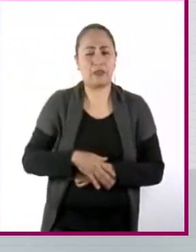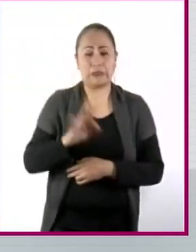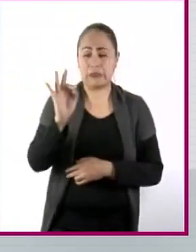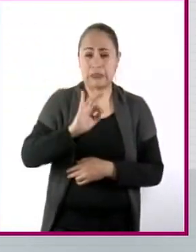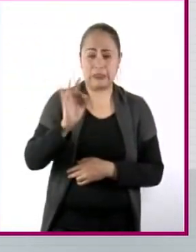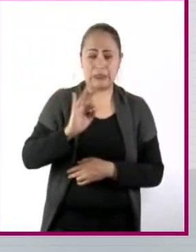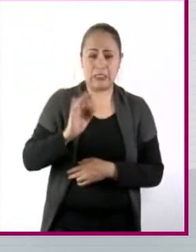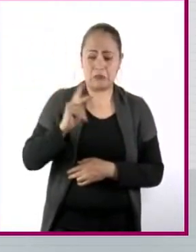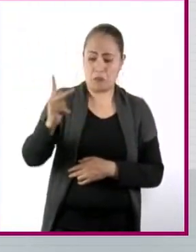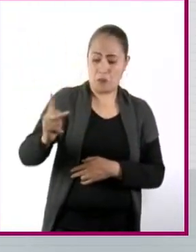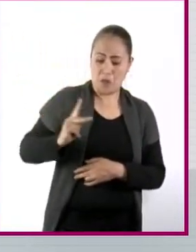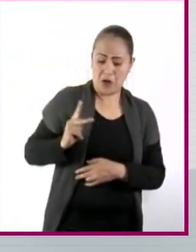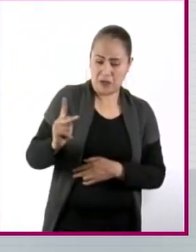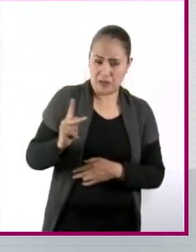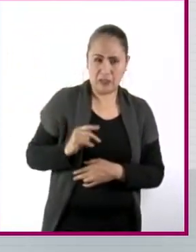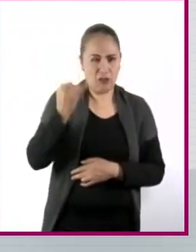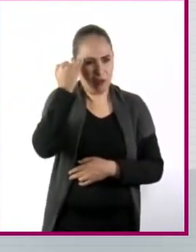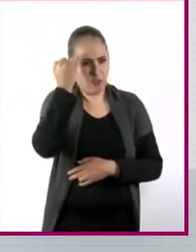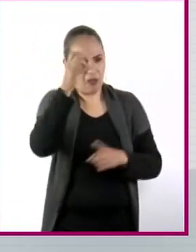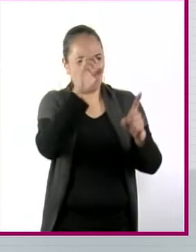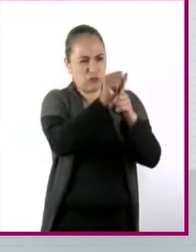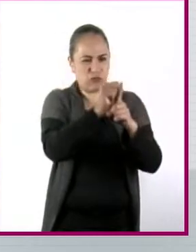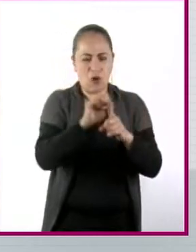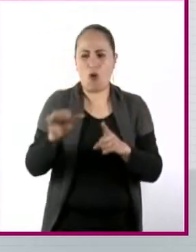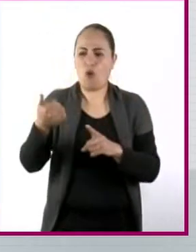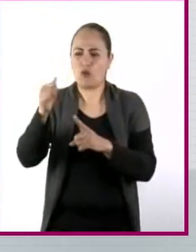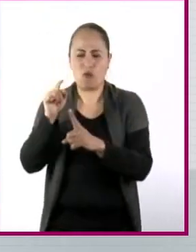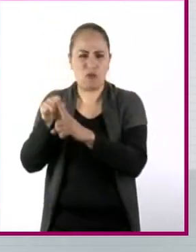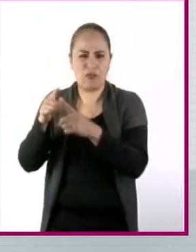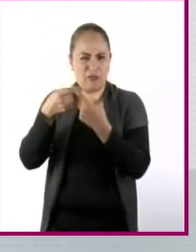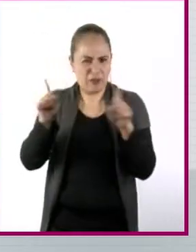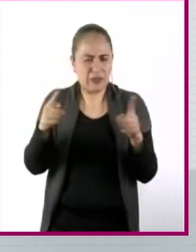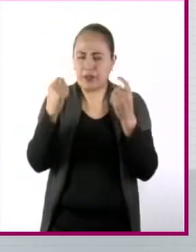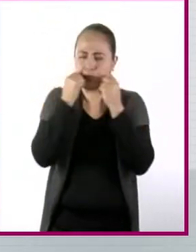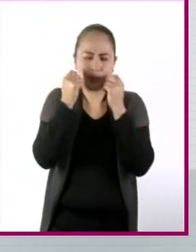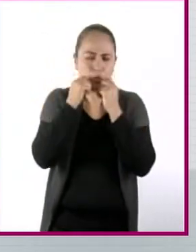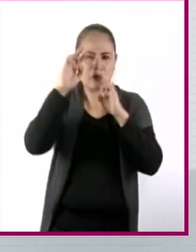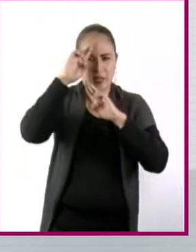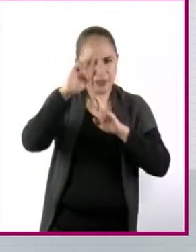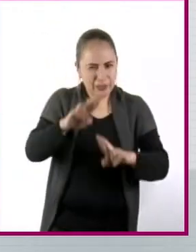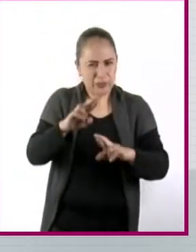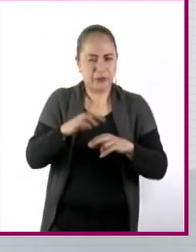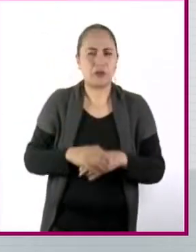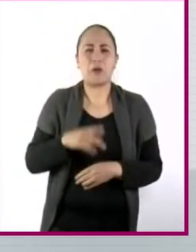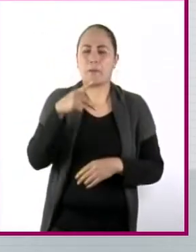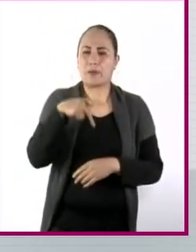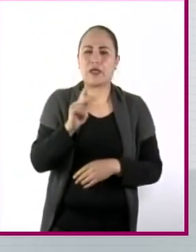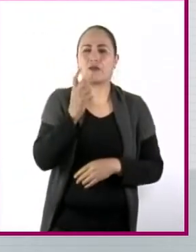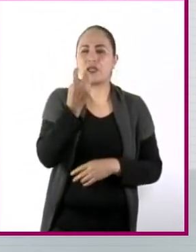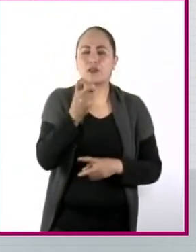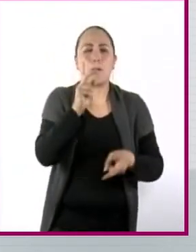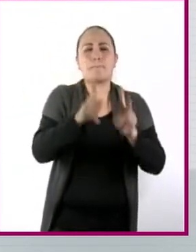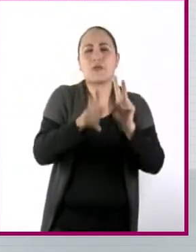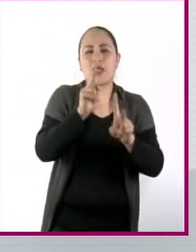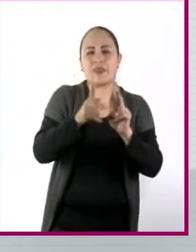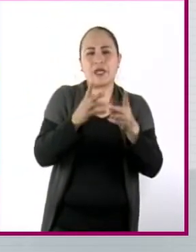de acuerdo a los ideales de uno mismo. Pero creo que abre mucho el tema a estas conversaciones. El segundo, que creo que